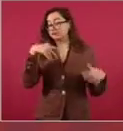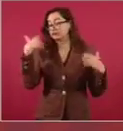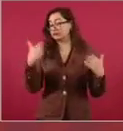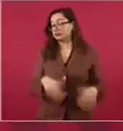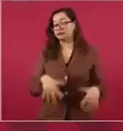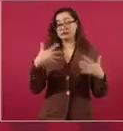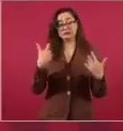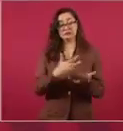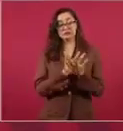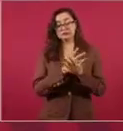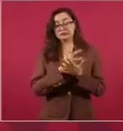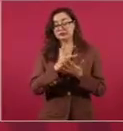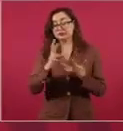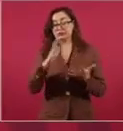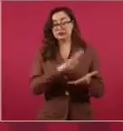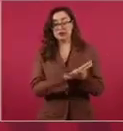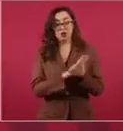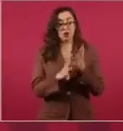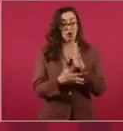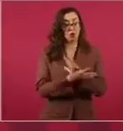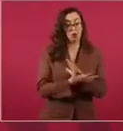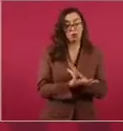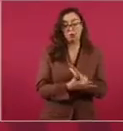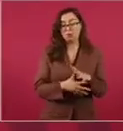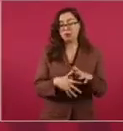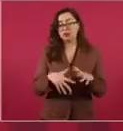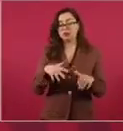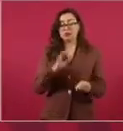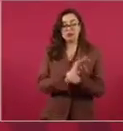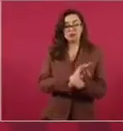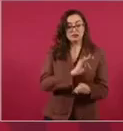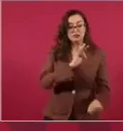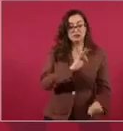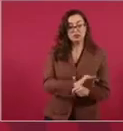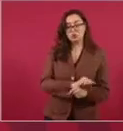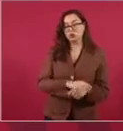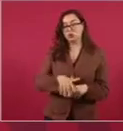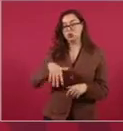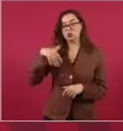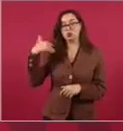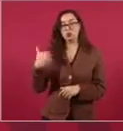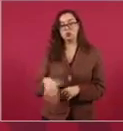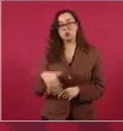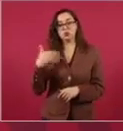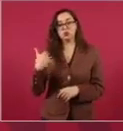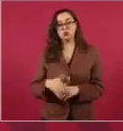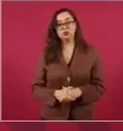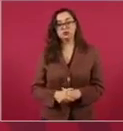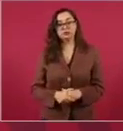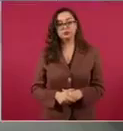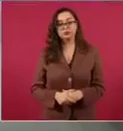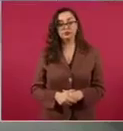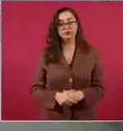que graban en Israel.